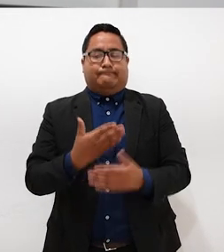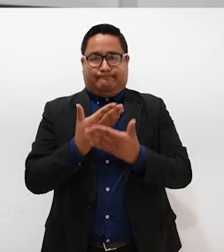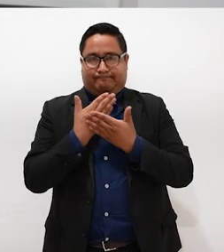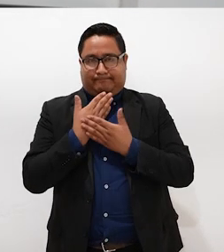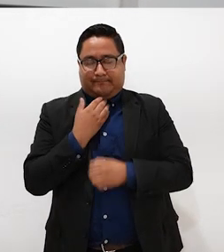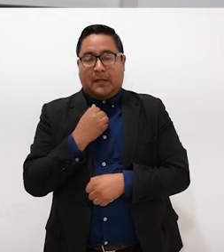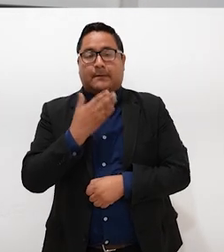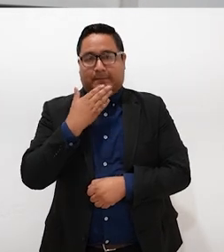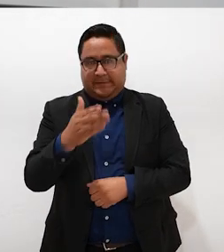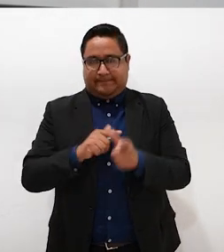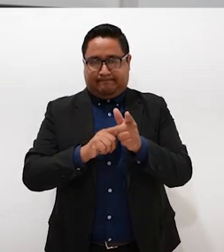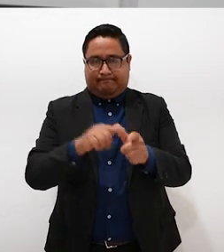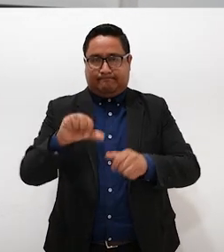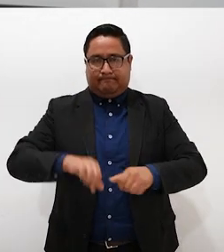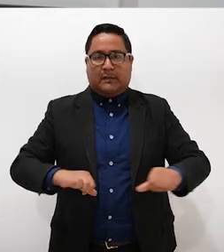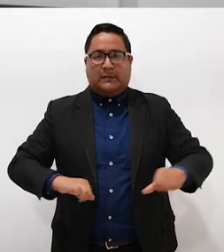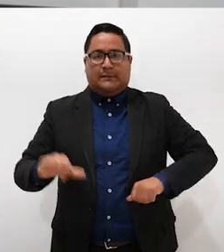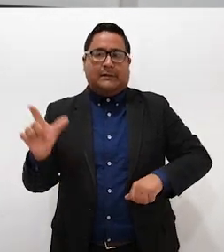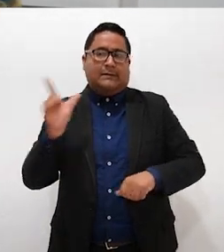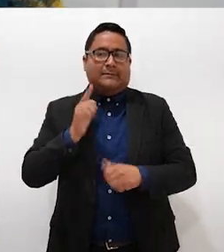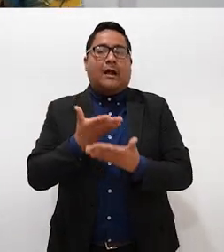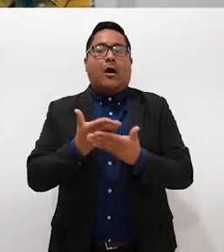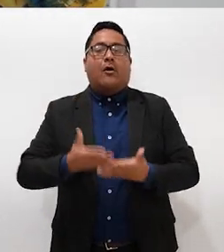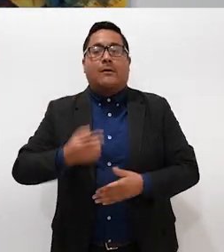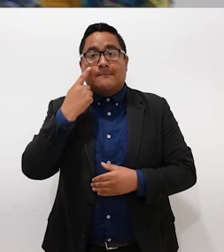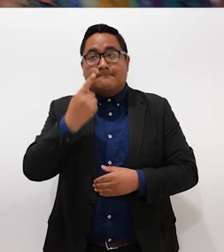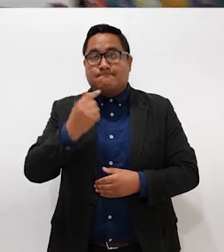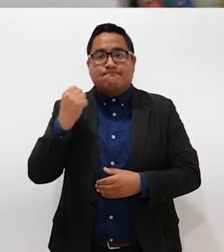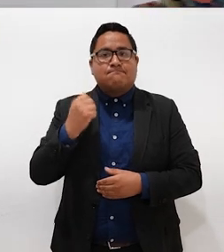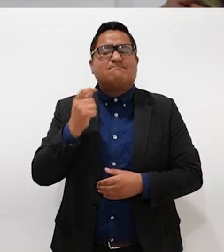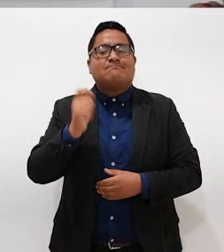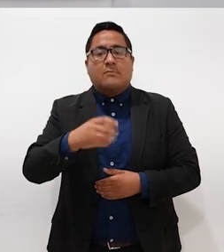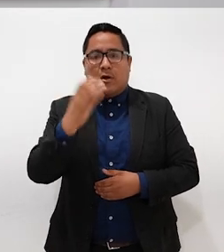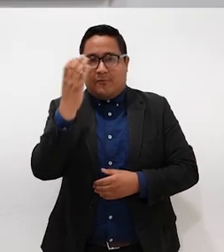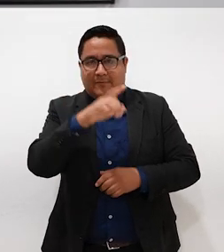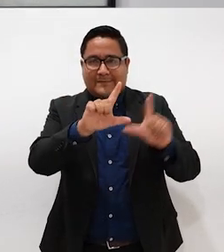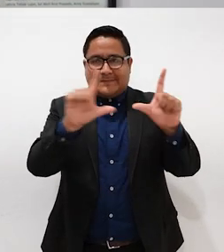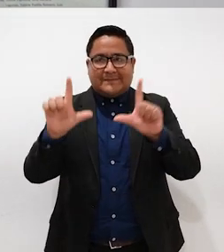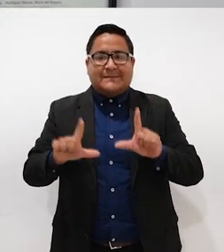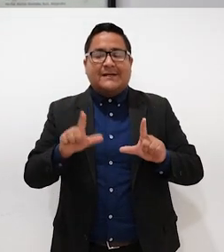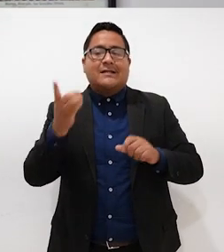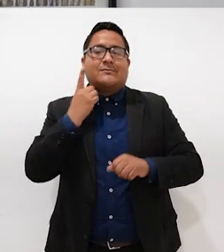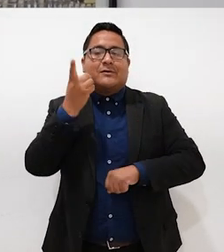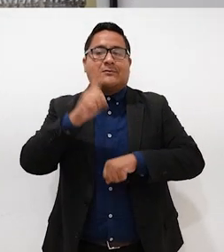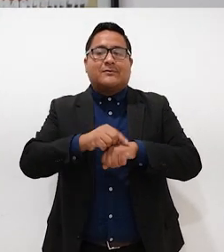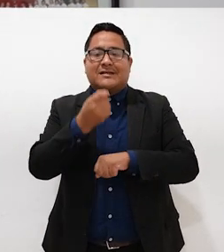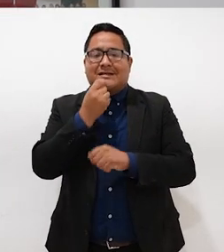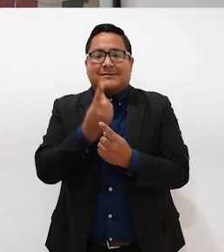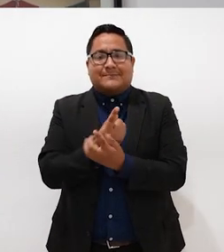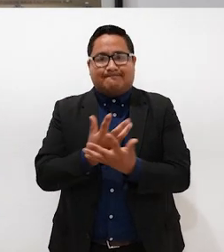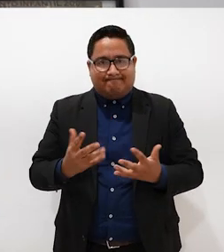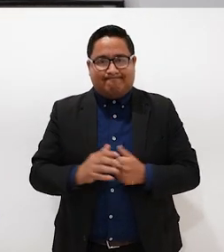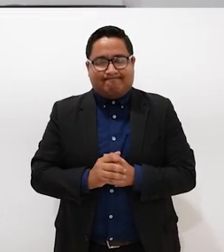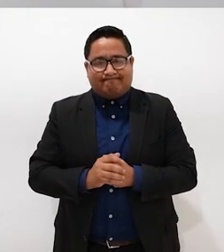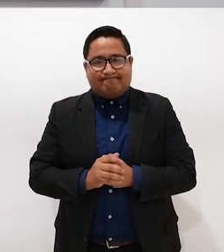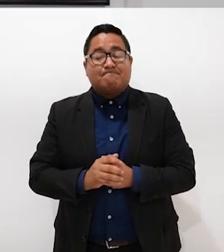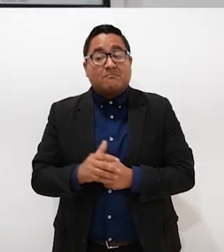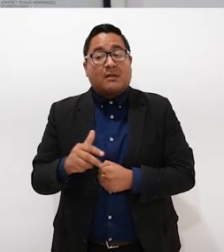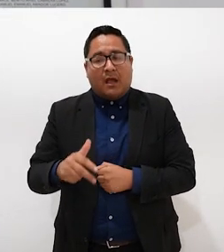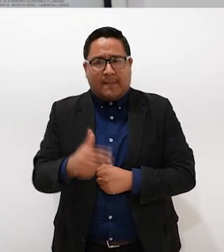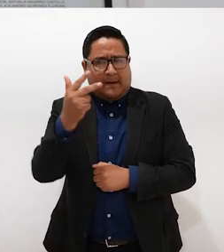Continuemos en agenda legislativa y en esta ocasión le presento a la Galería del Parlamento Infantil Sudcaliforniano. Son trece